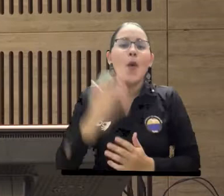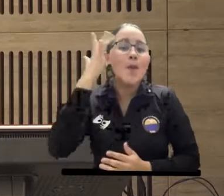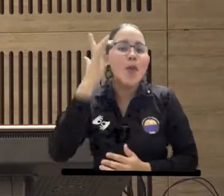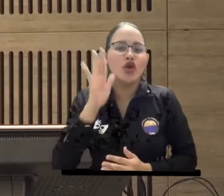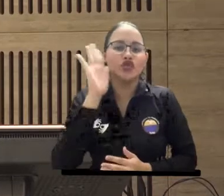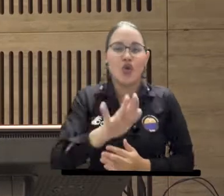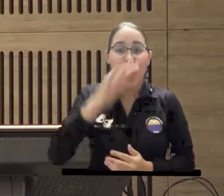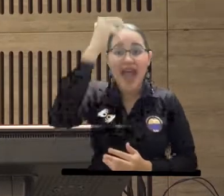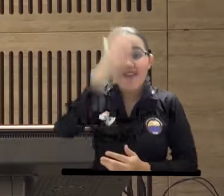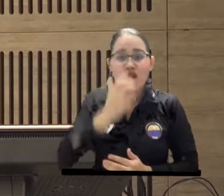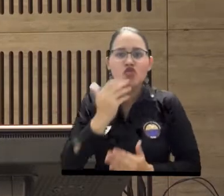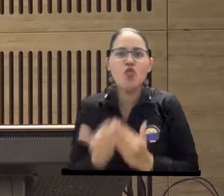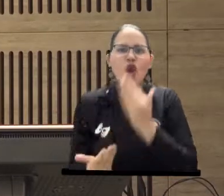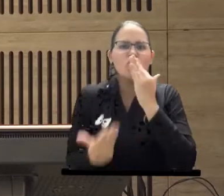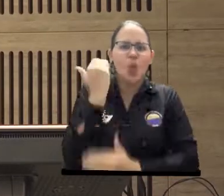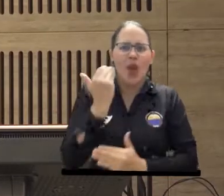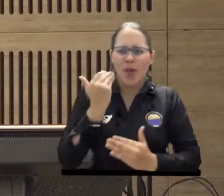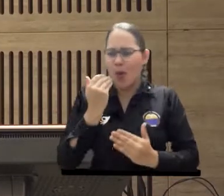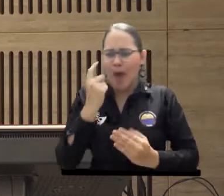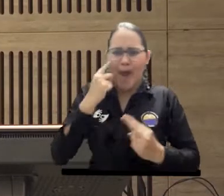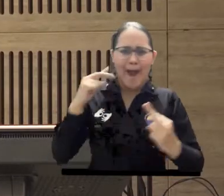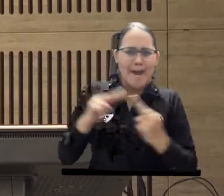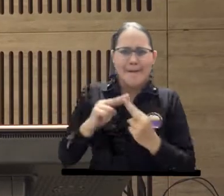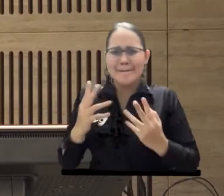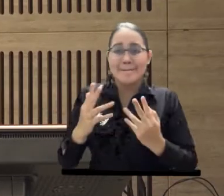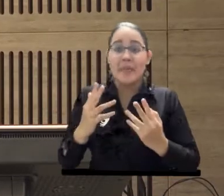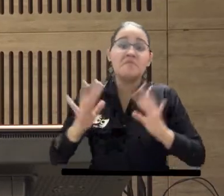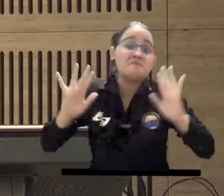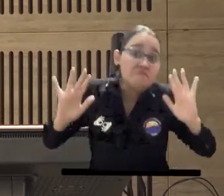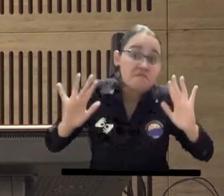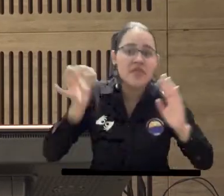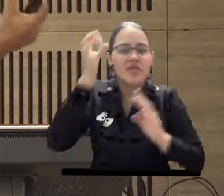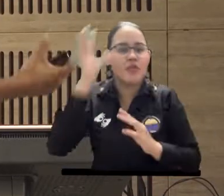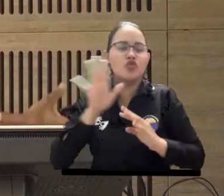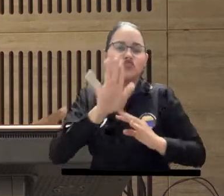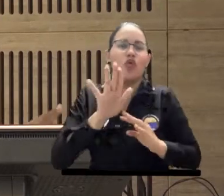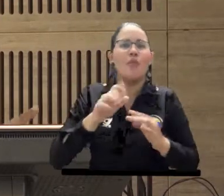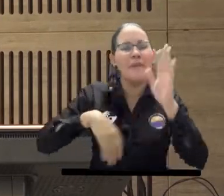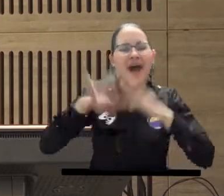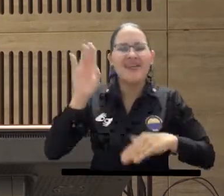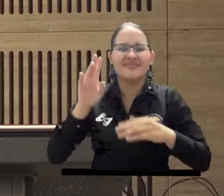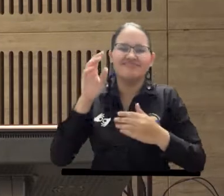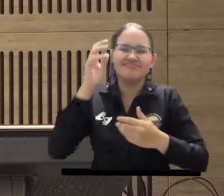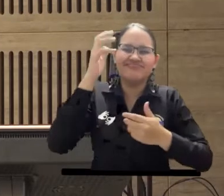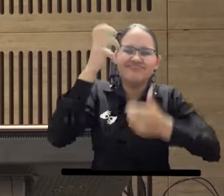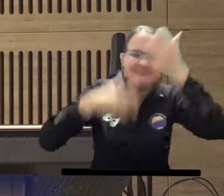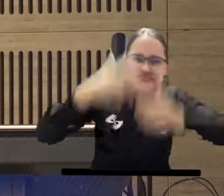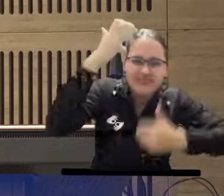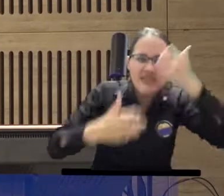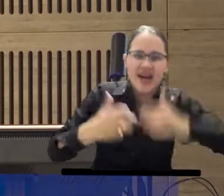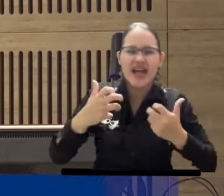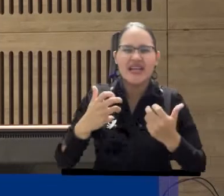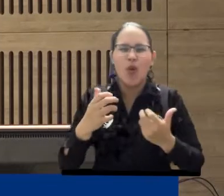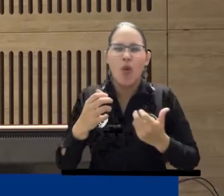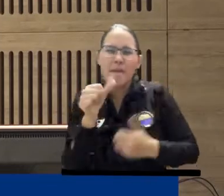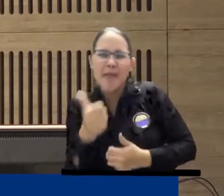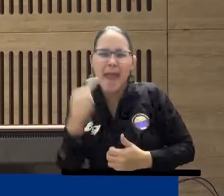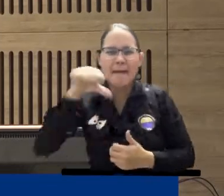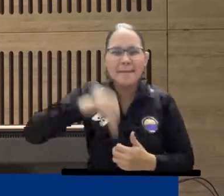híbrida o de valoración del aprendizaje que incluya elementos cuantitativos, elementos cualitativos, una